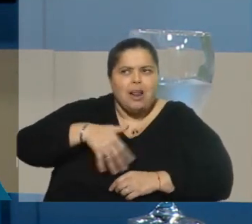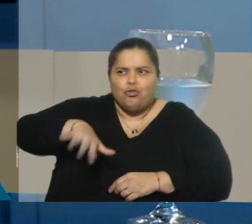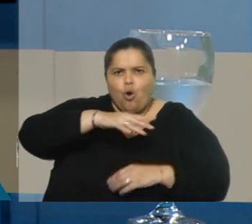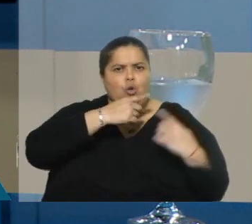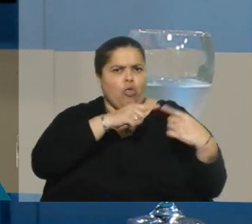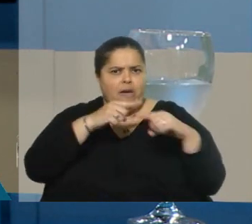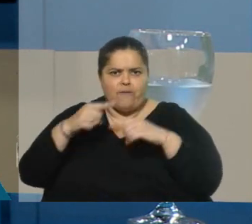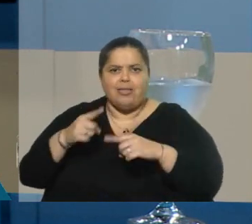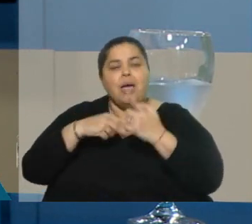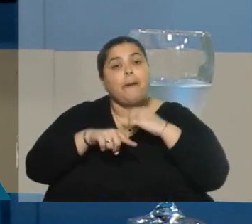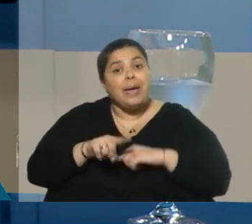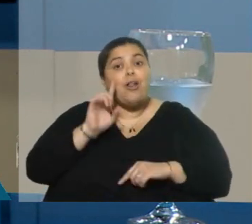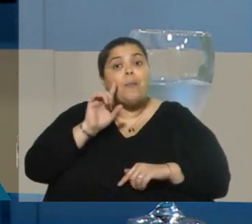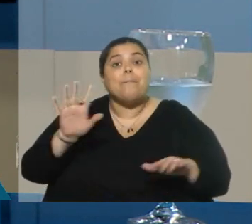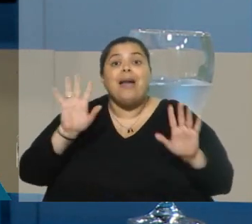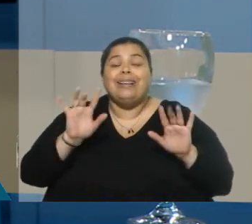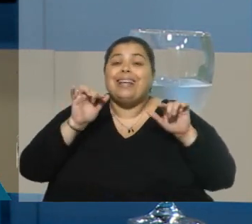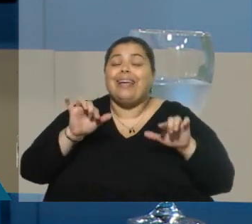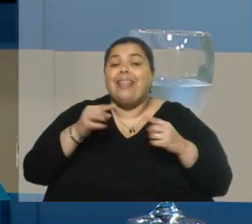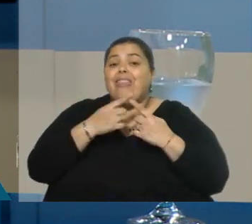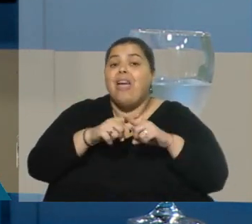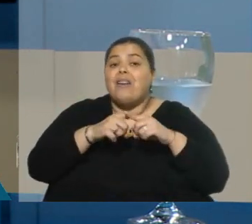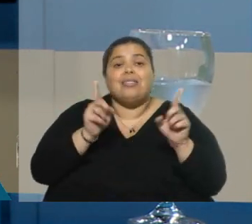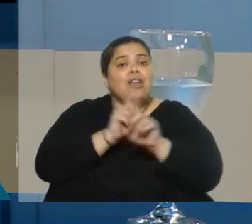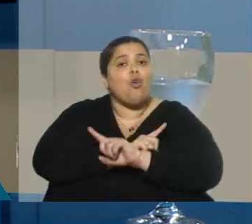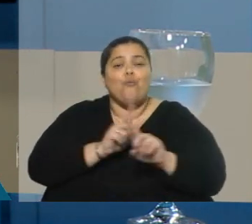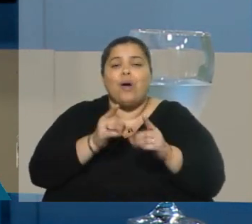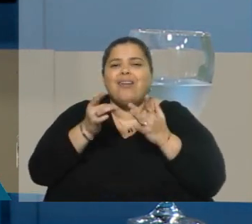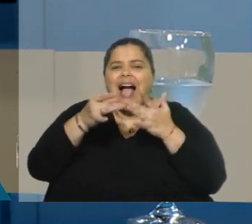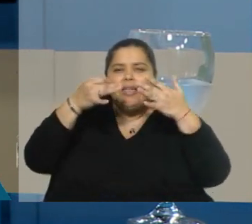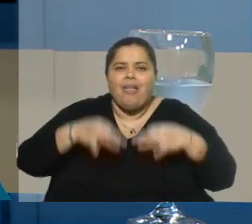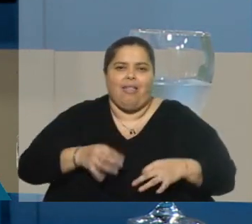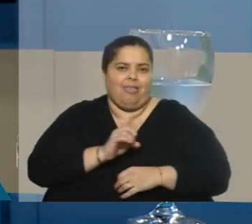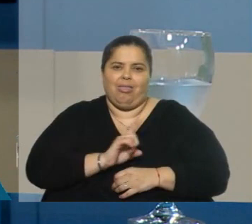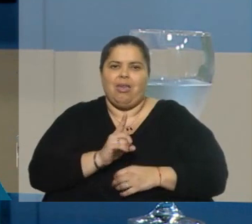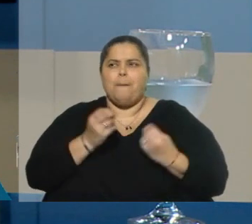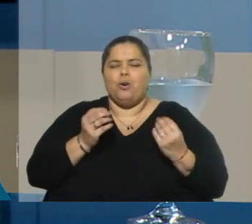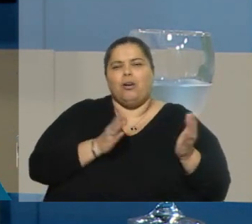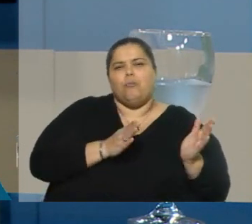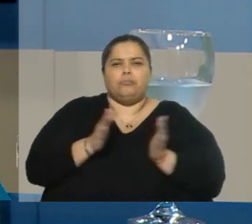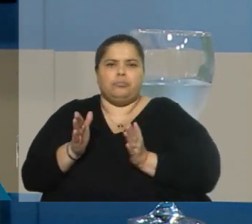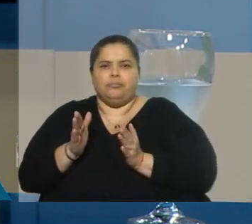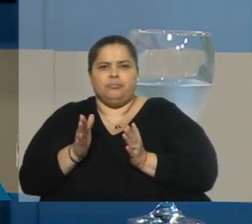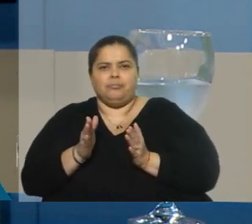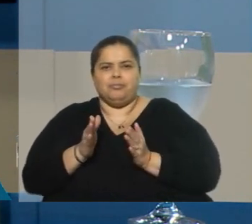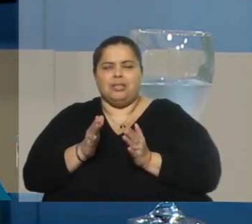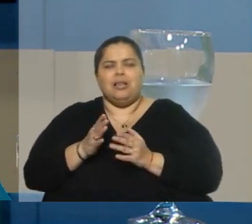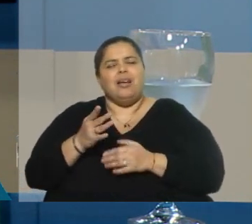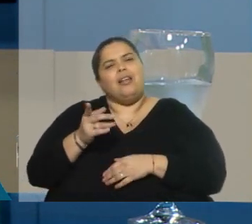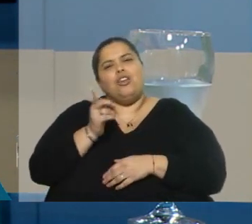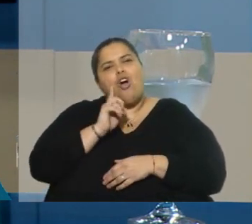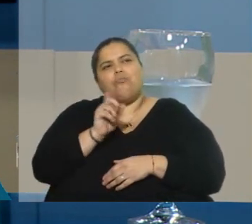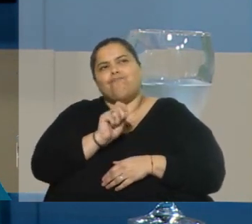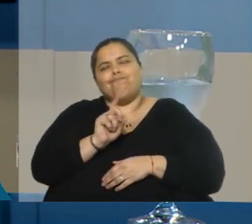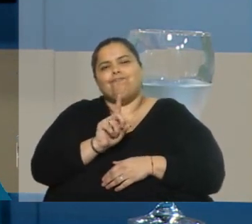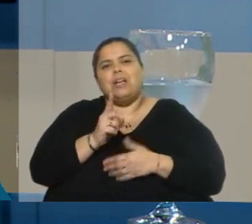Sin embargo, lamentablemente, creo que el debate no fue un debate de calidad, porque fue un debate que estuvo muy descentrado, un debate algo bizantino. A